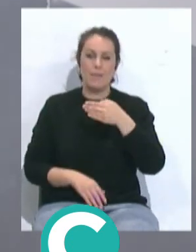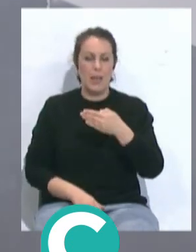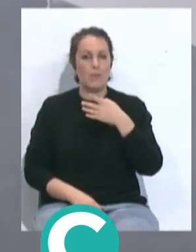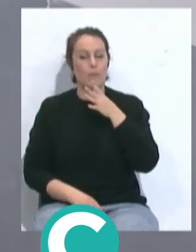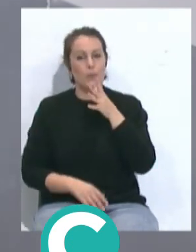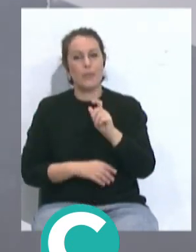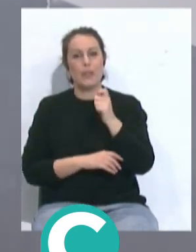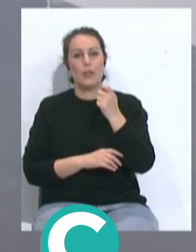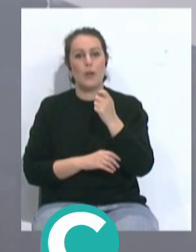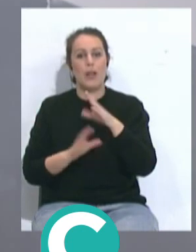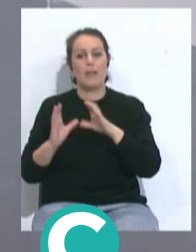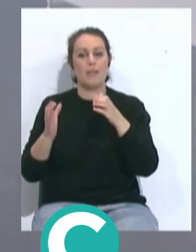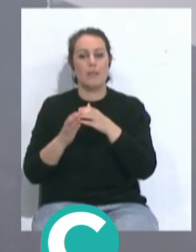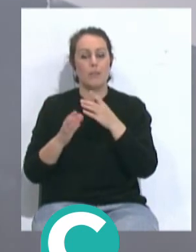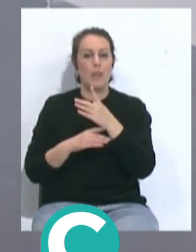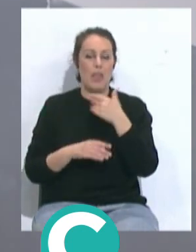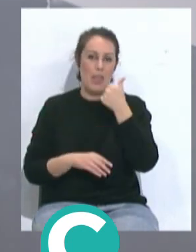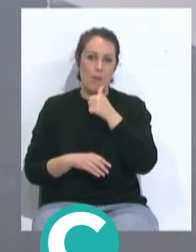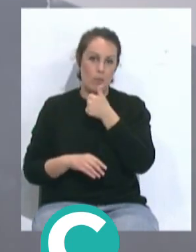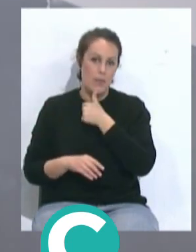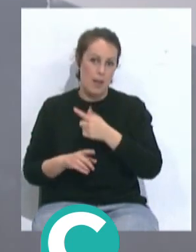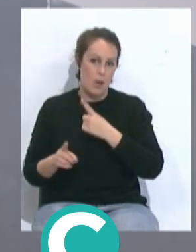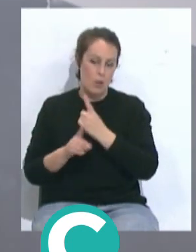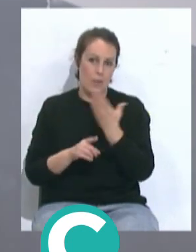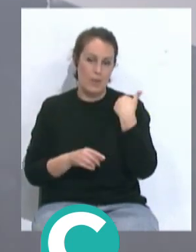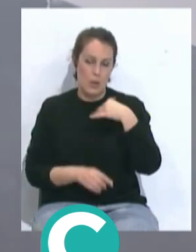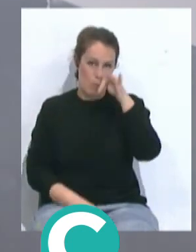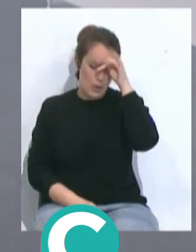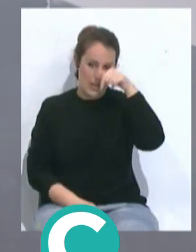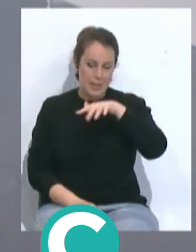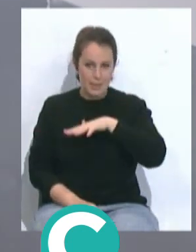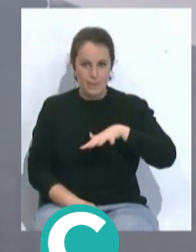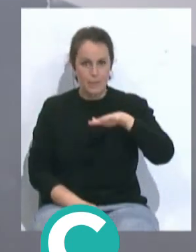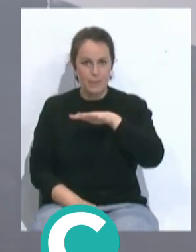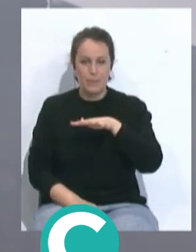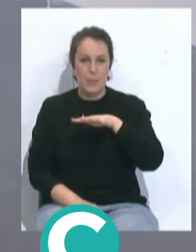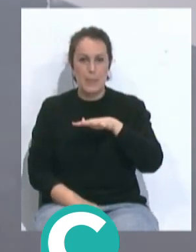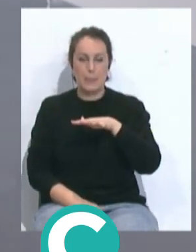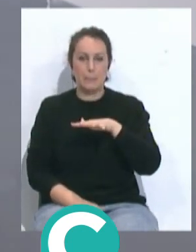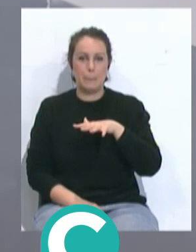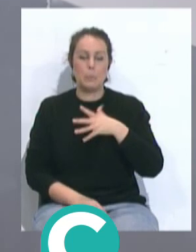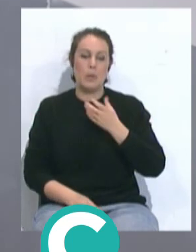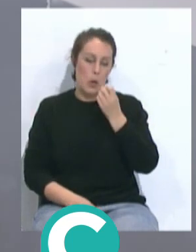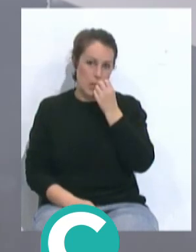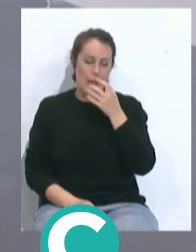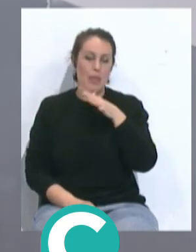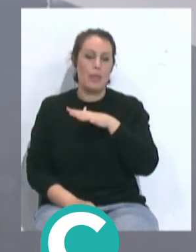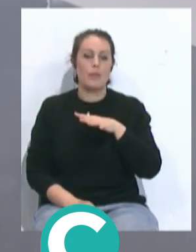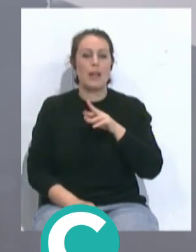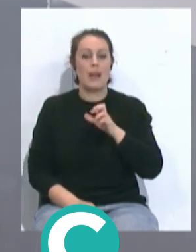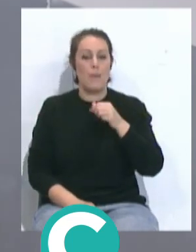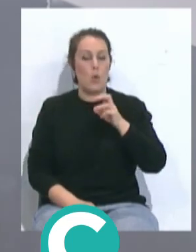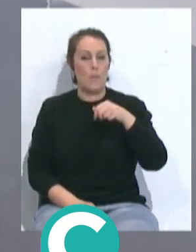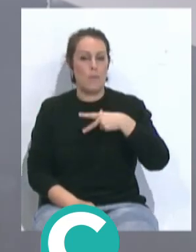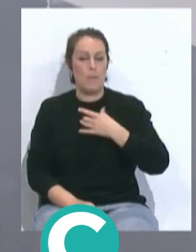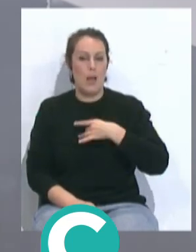victoria ante la agrupación deportiva Ceuta el pasado domingo aquí en las instalaciones del Rosal en el campo Ramón Blanco.